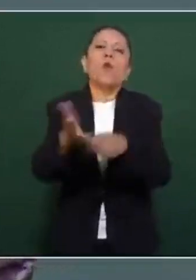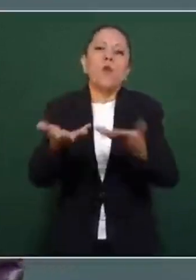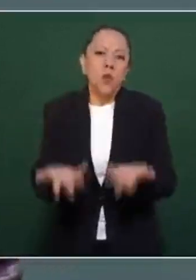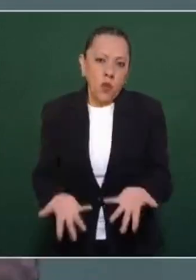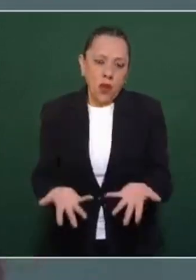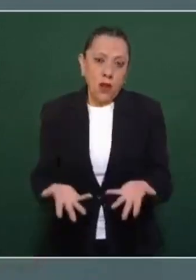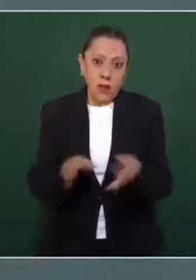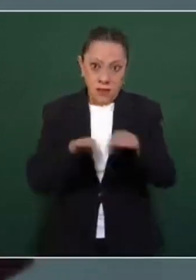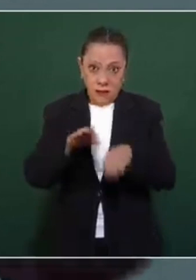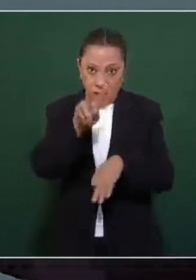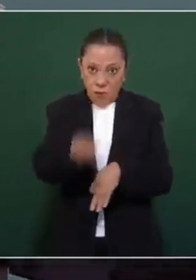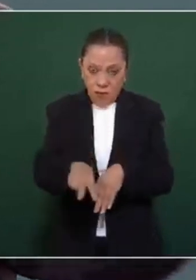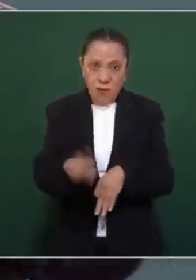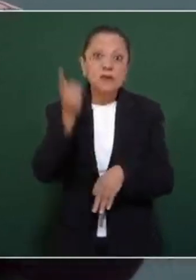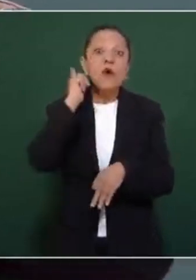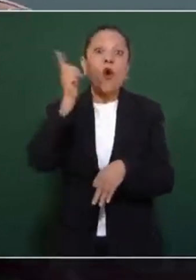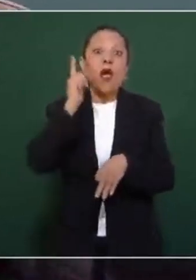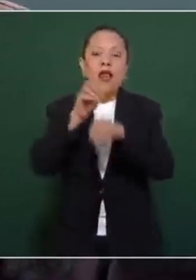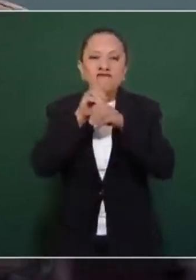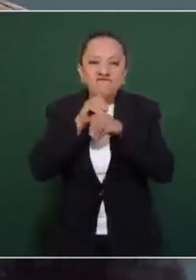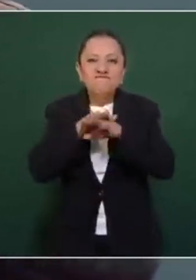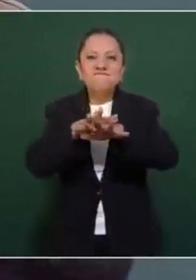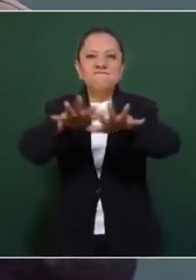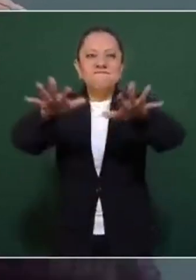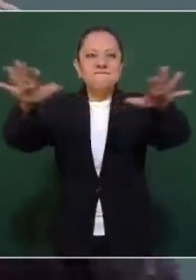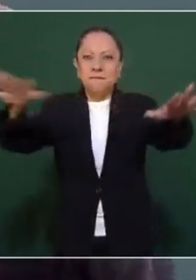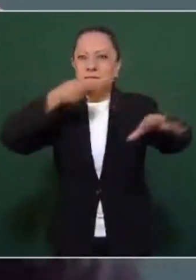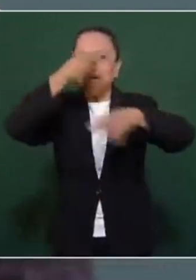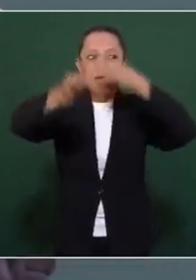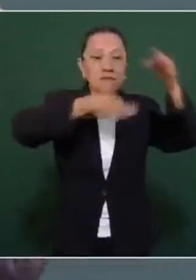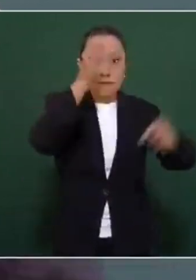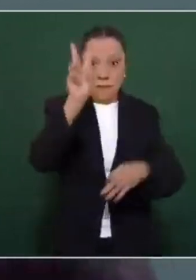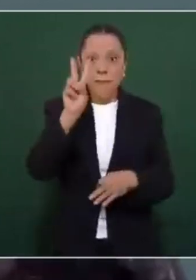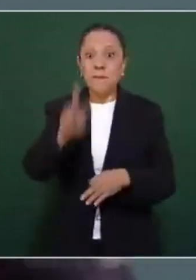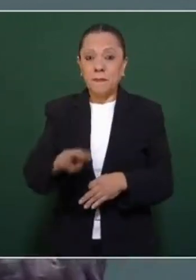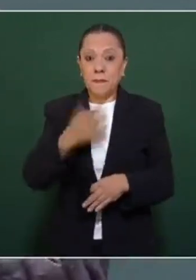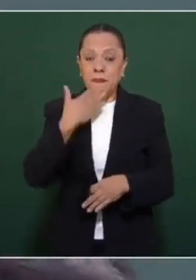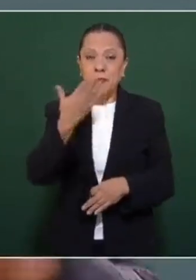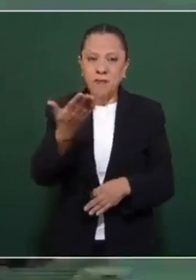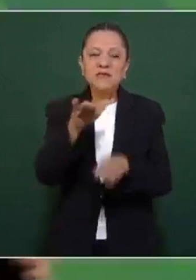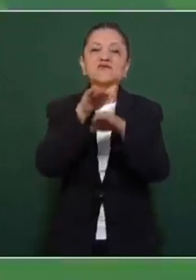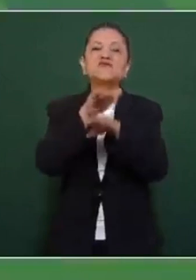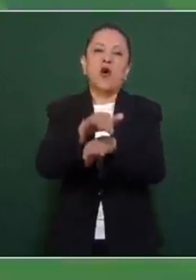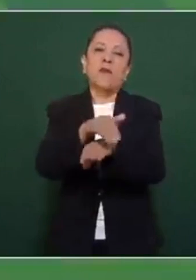Y ojalá y se difunda bien sobre las posturas,